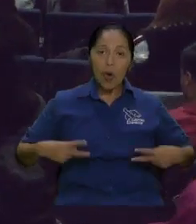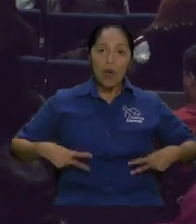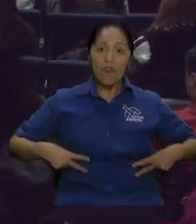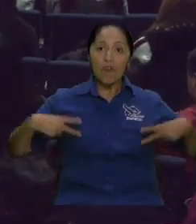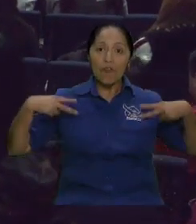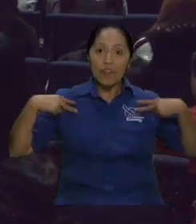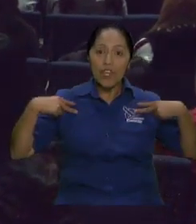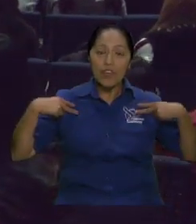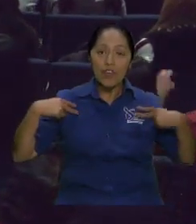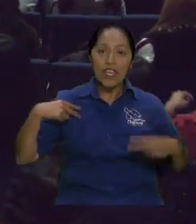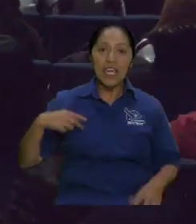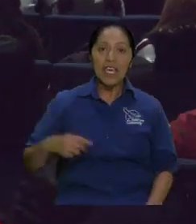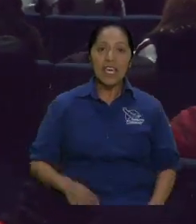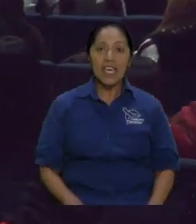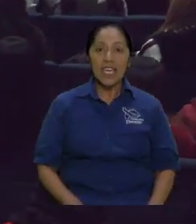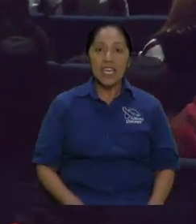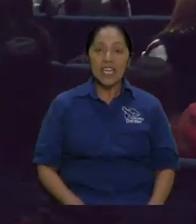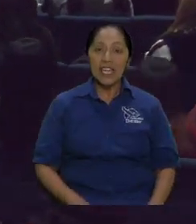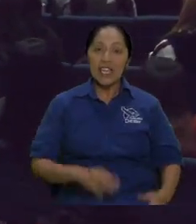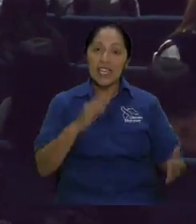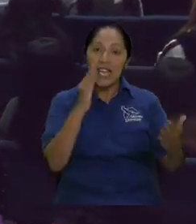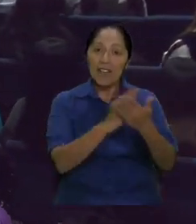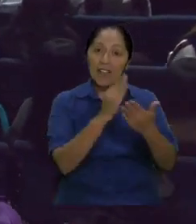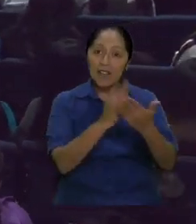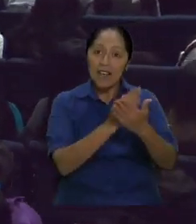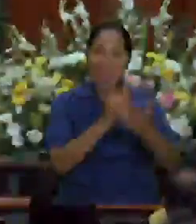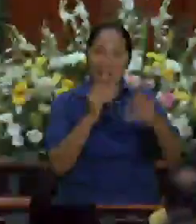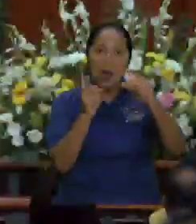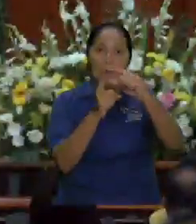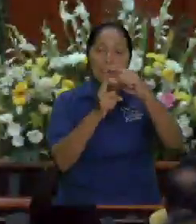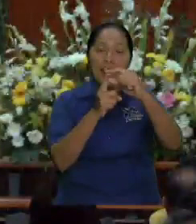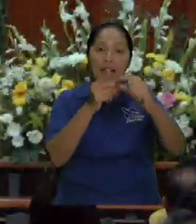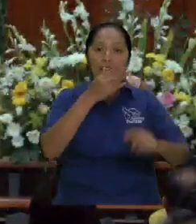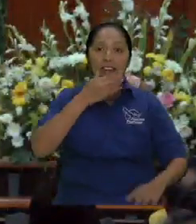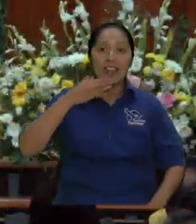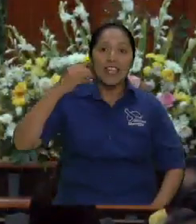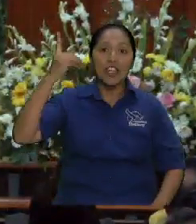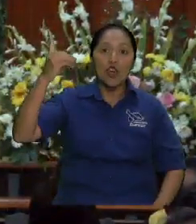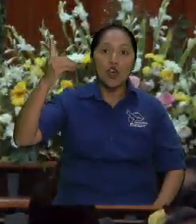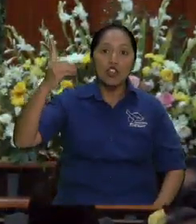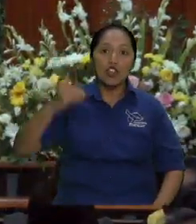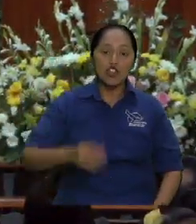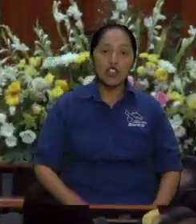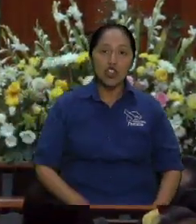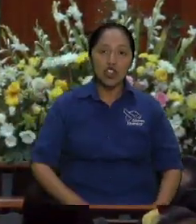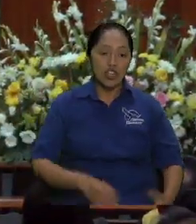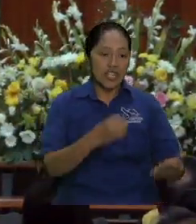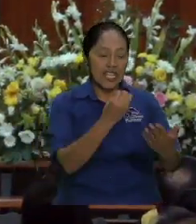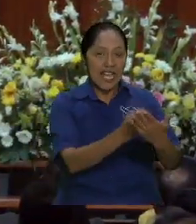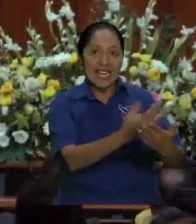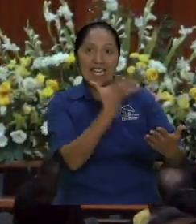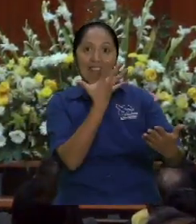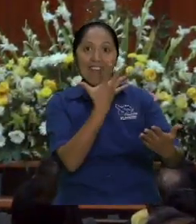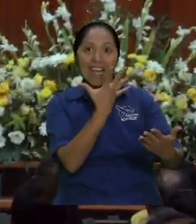complementando es la palabra con el espíritu. Eso es rema. De eso vive el hombre. El rema.